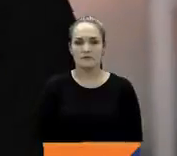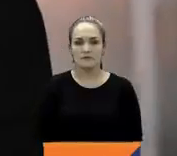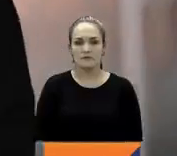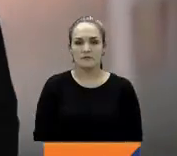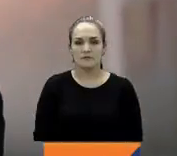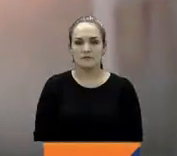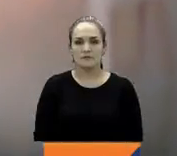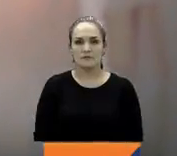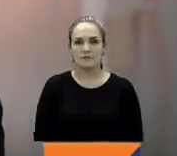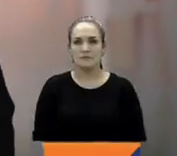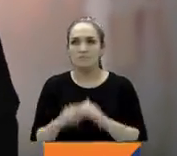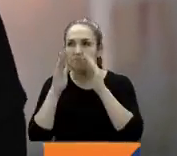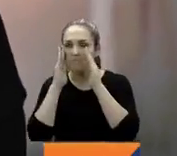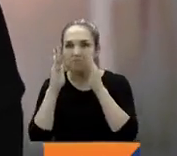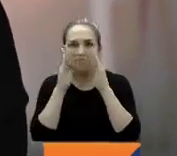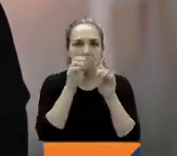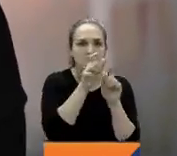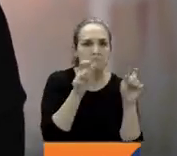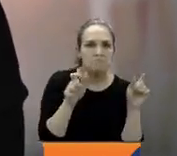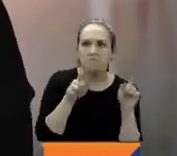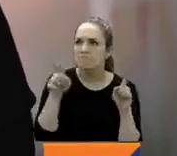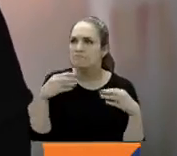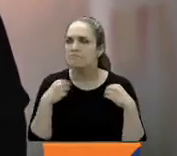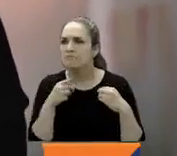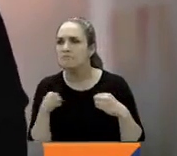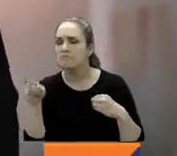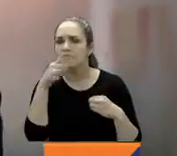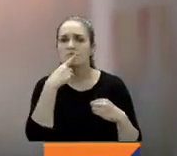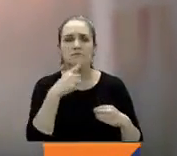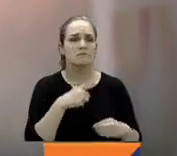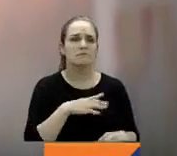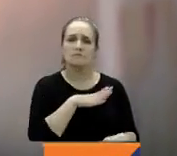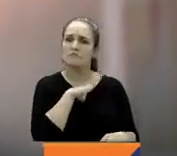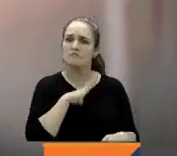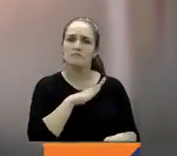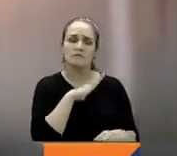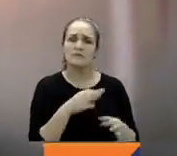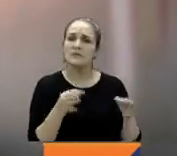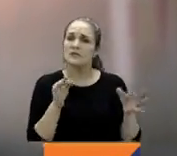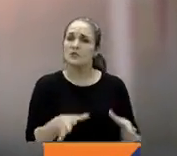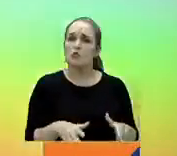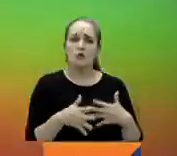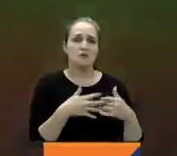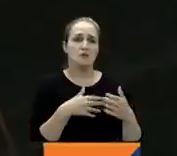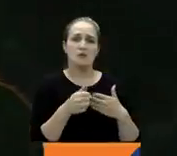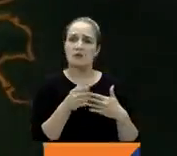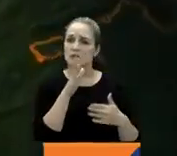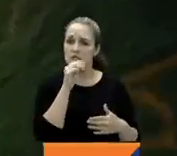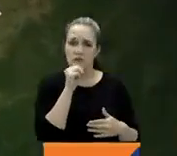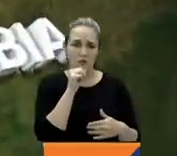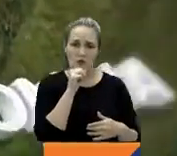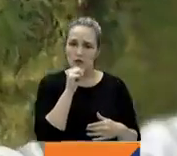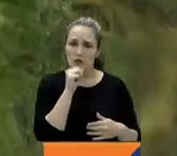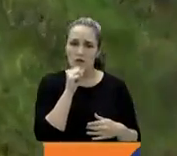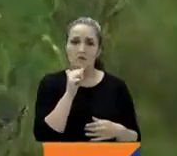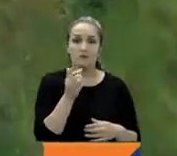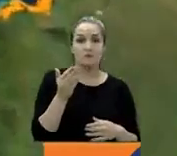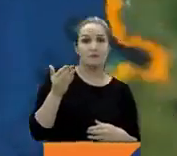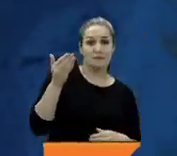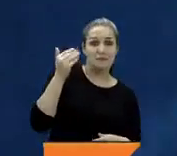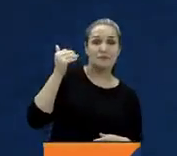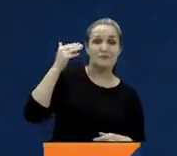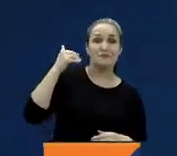Escuchando a los habitantes, cada vez se sienten más inseguros en el archipiélago de San Andrés. En los últimos años